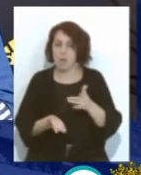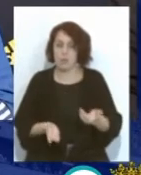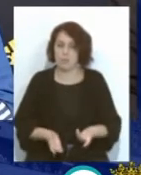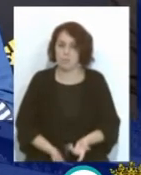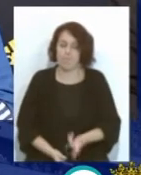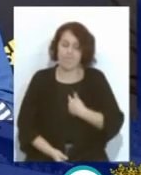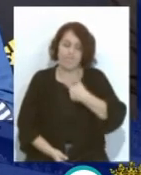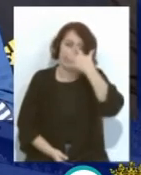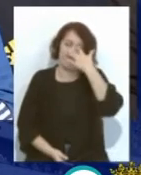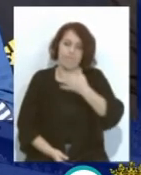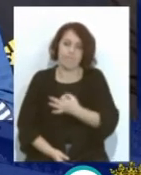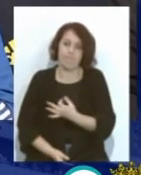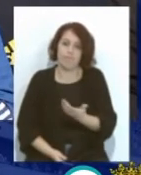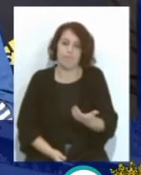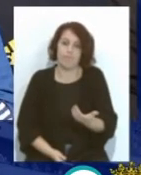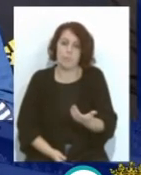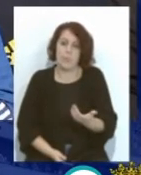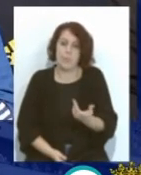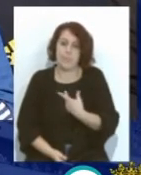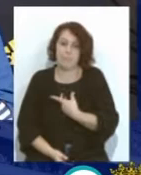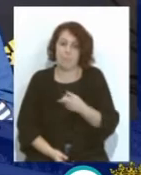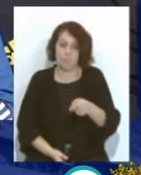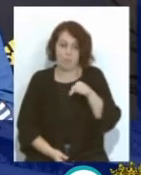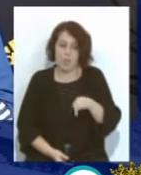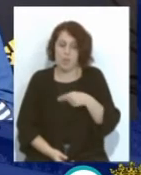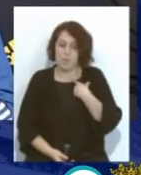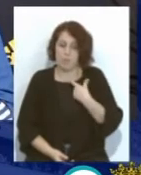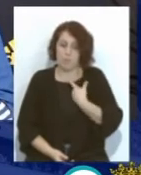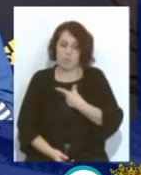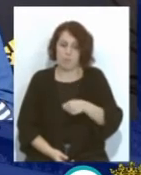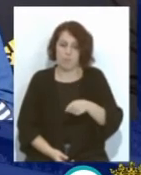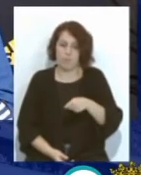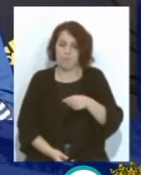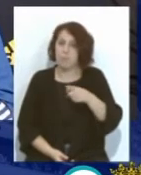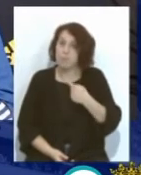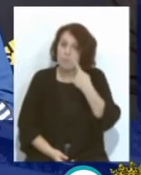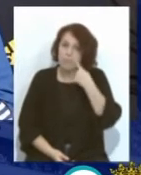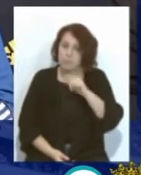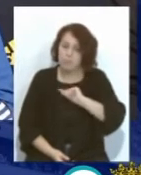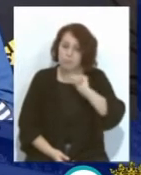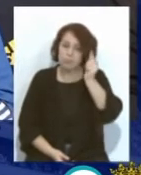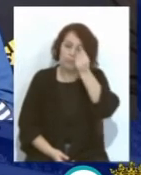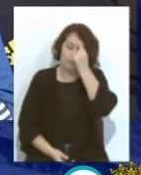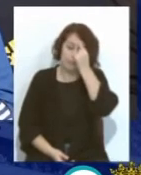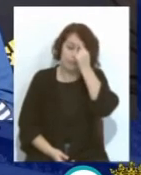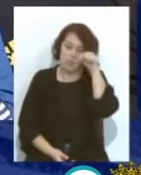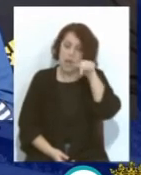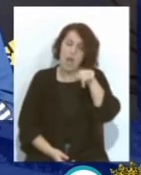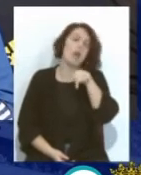Yo creo que El punto De inflexión Fue eso Y el estilo De juego Que tiene Creo que Me beneficia mucho